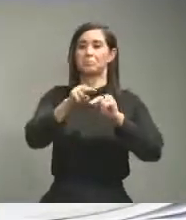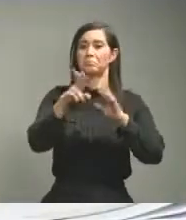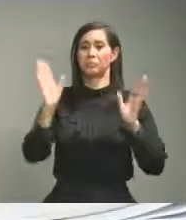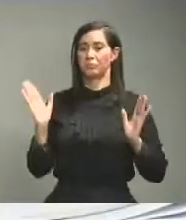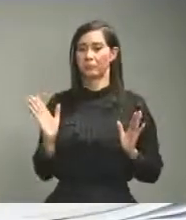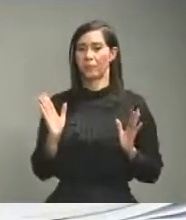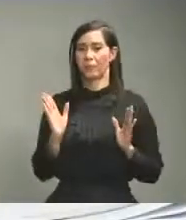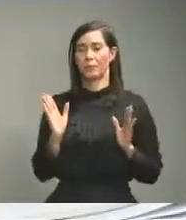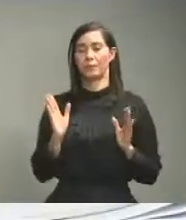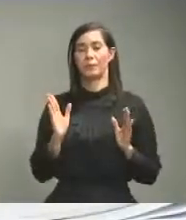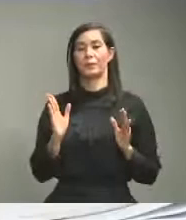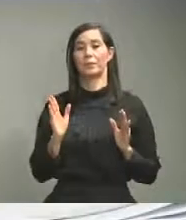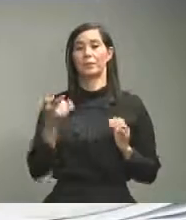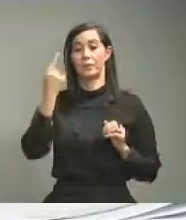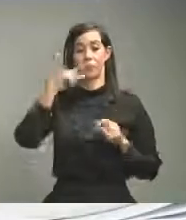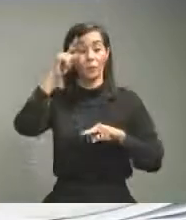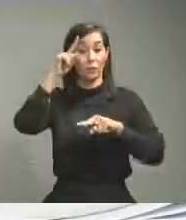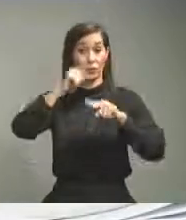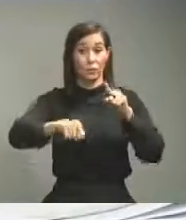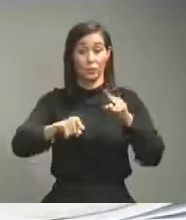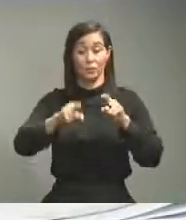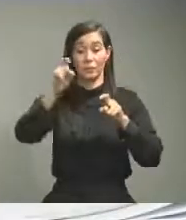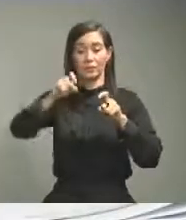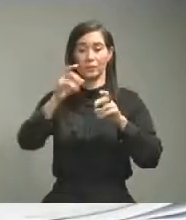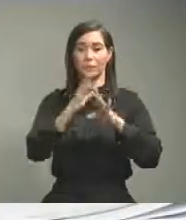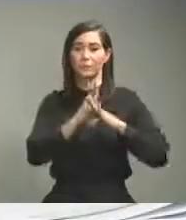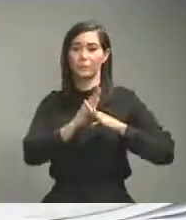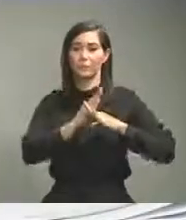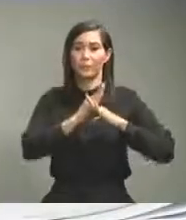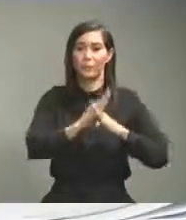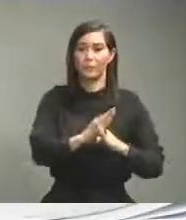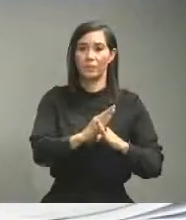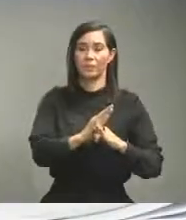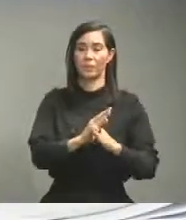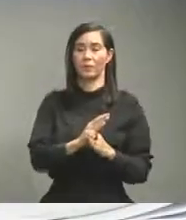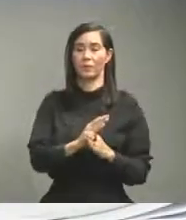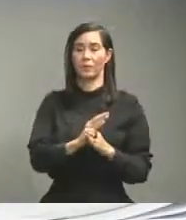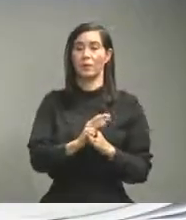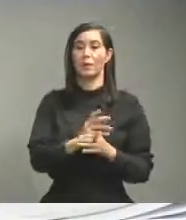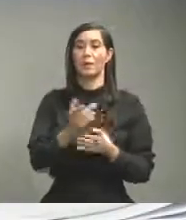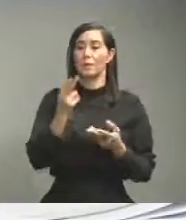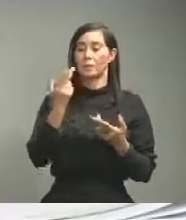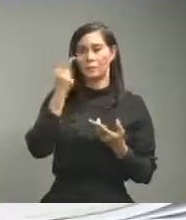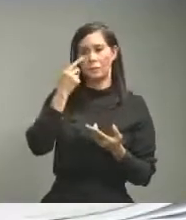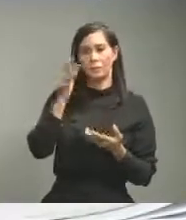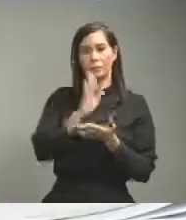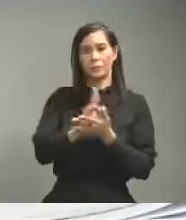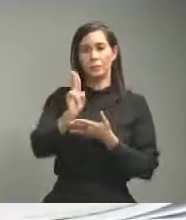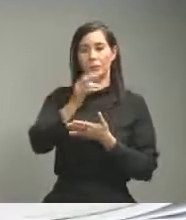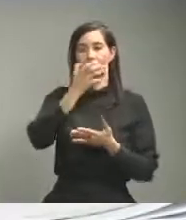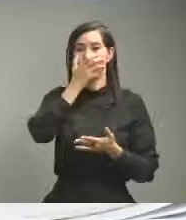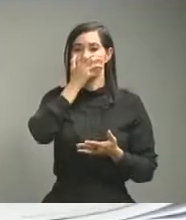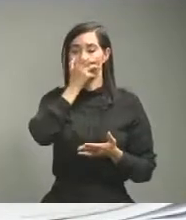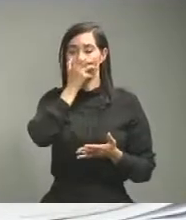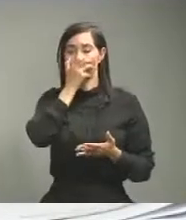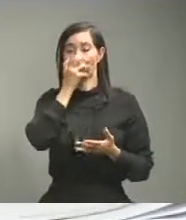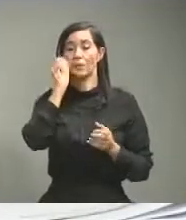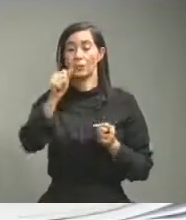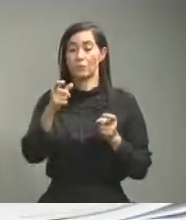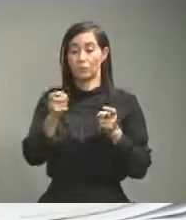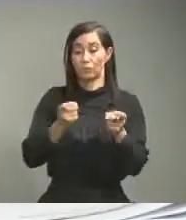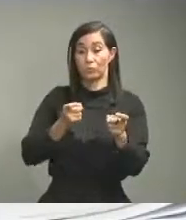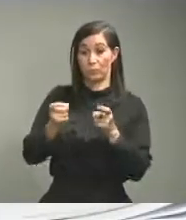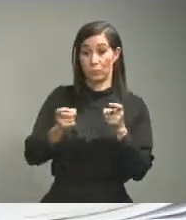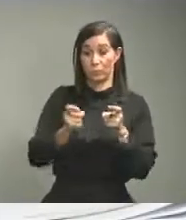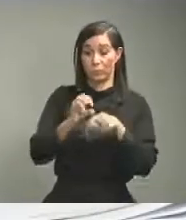con fines de evitar en lo posible que las mascarillas puedan ayudar a la transmisión viral como